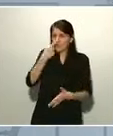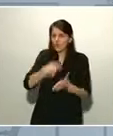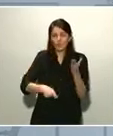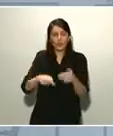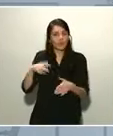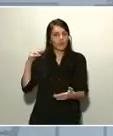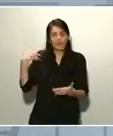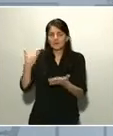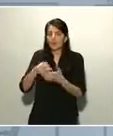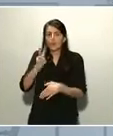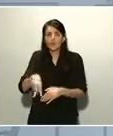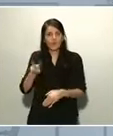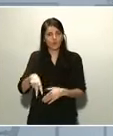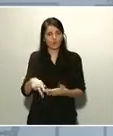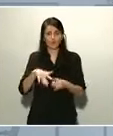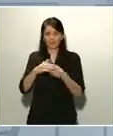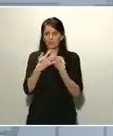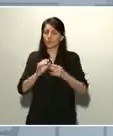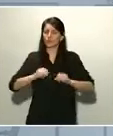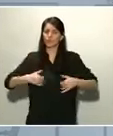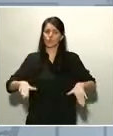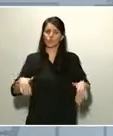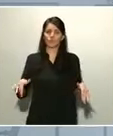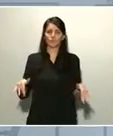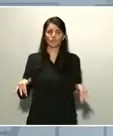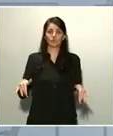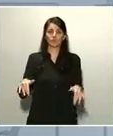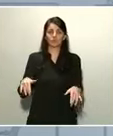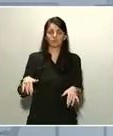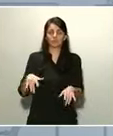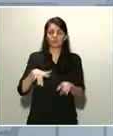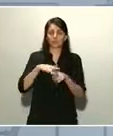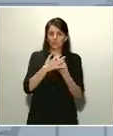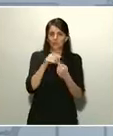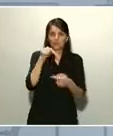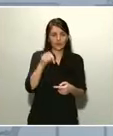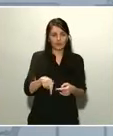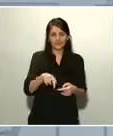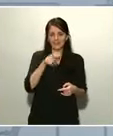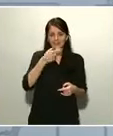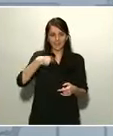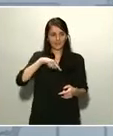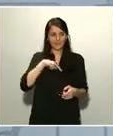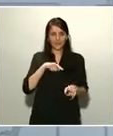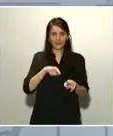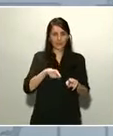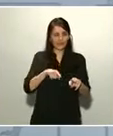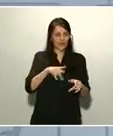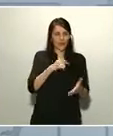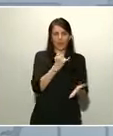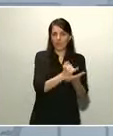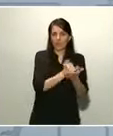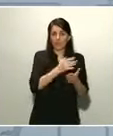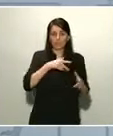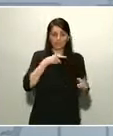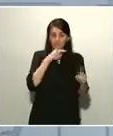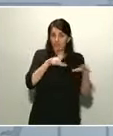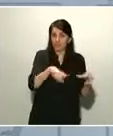Estas circunstancias nos van a poner, nos están poniendo a prueba a todos, como sociedad, pero también a cada uno de nosotros personalmente.